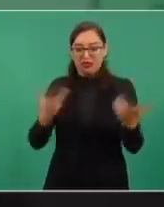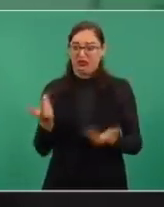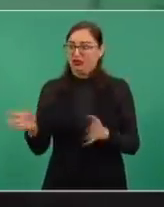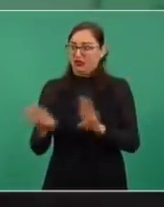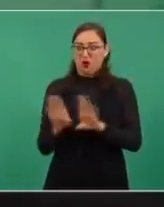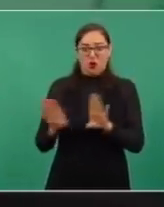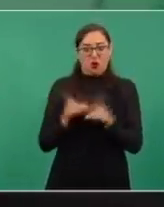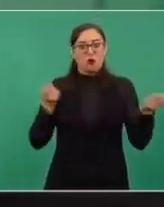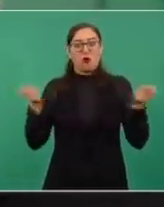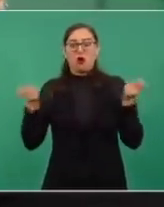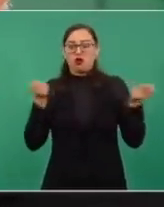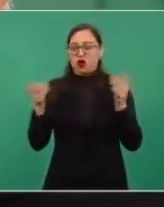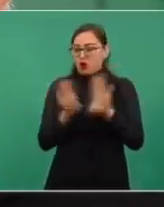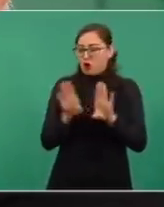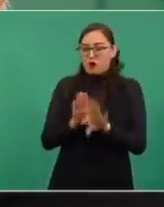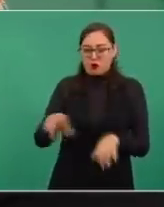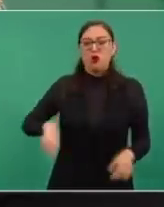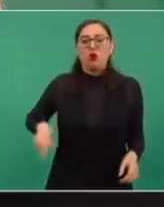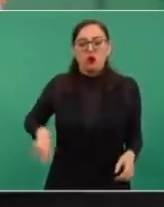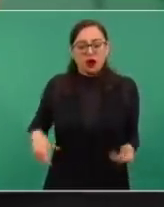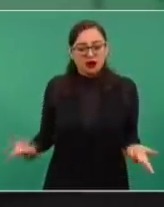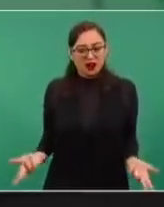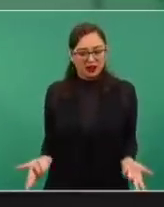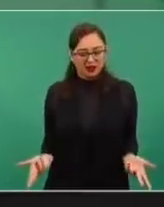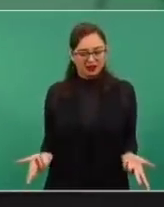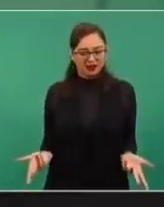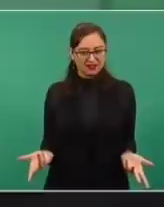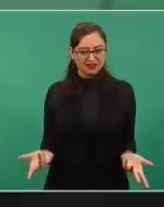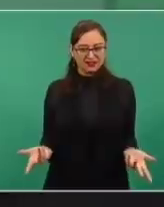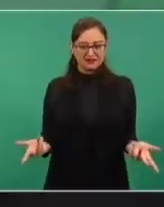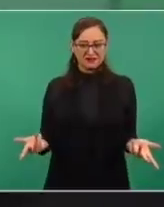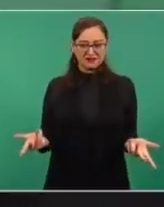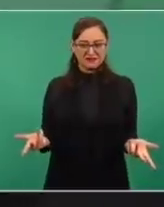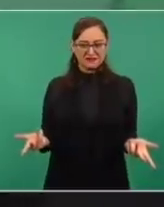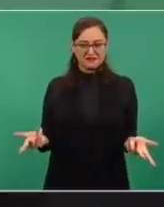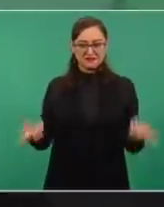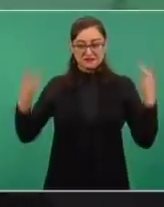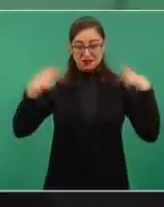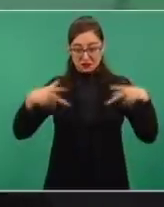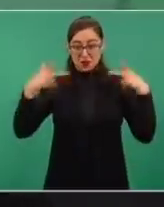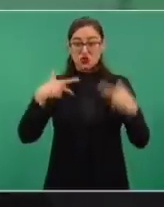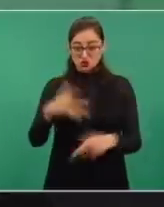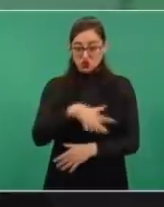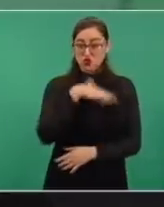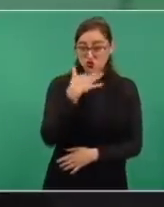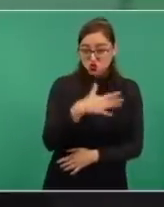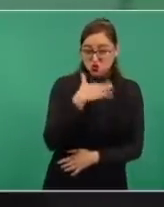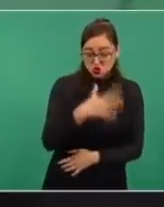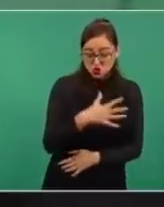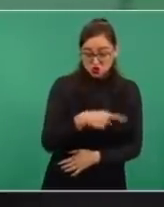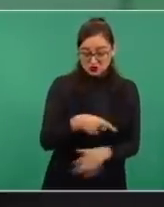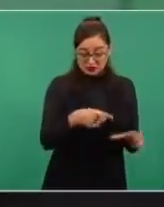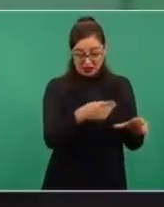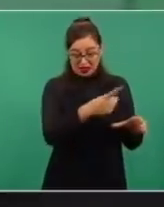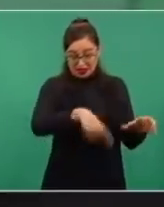ni modo que los corruptos vayan a respaldar al gobierno que